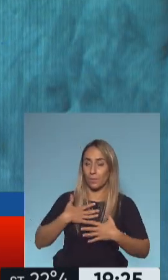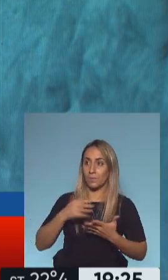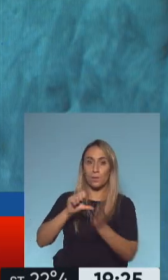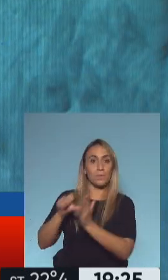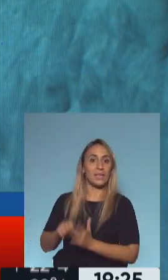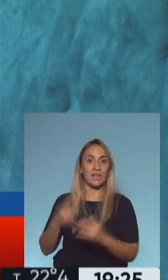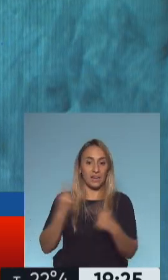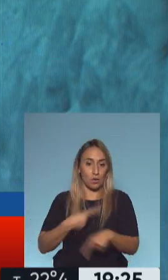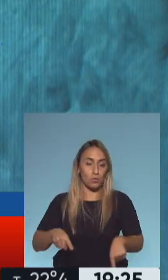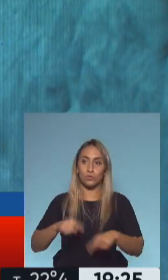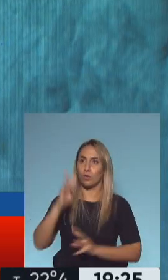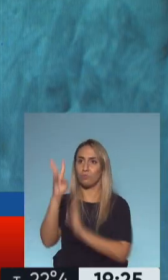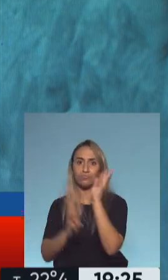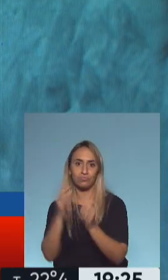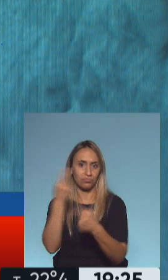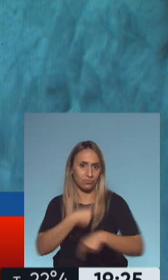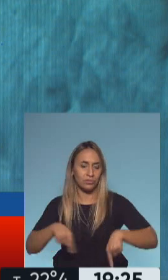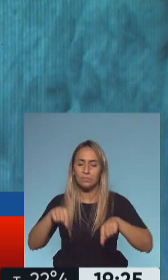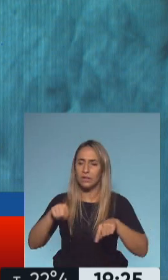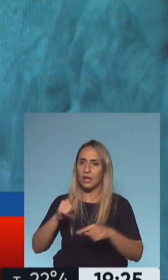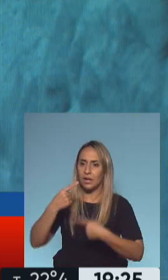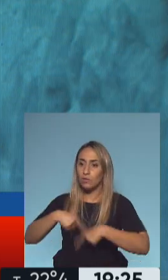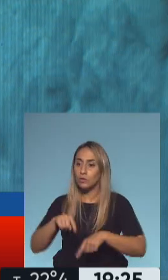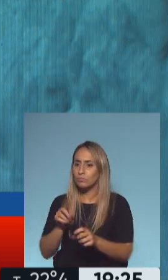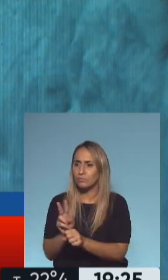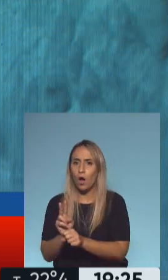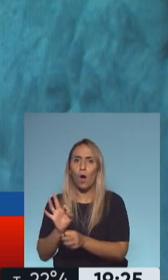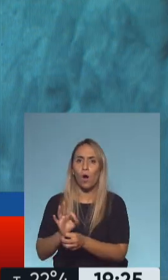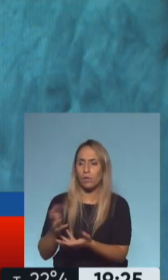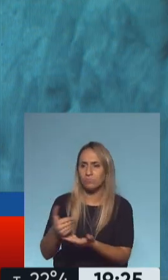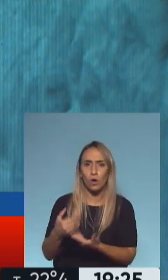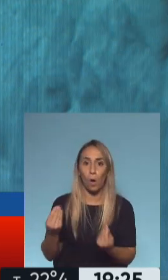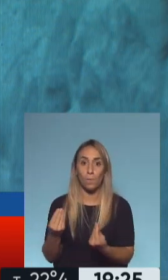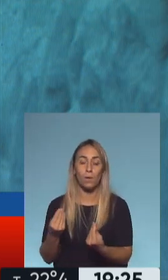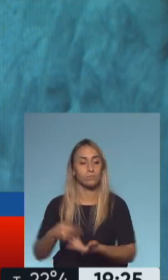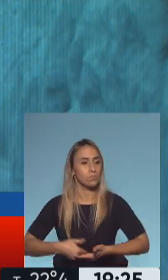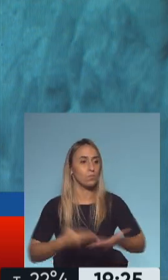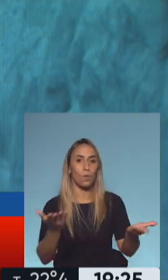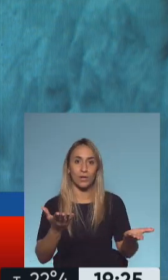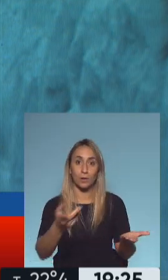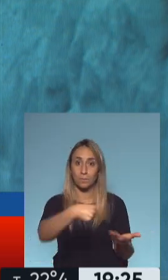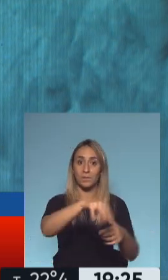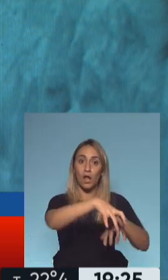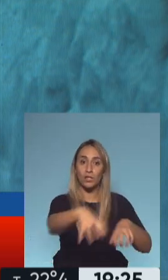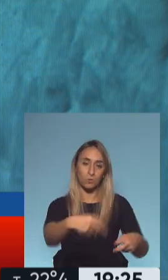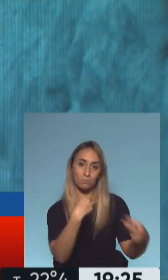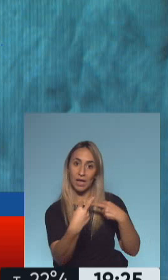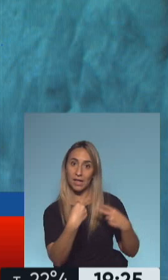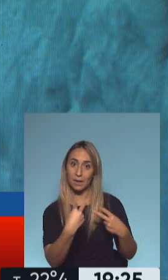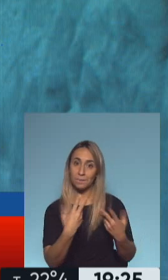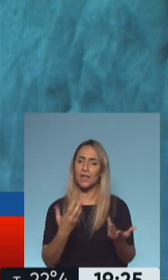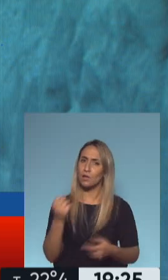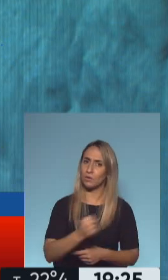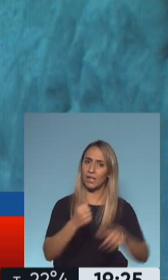países. Eso es bastante importante y también vincula el tema de los derechos humanos con la cuestión ambiental. ¿Por qué? Porque sabemos que en